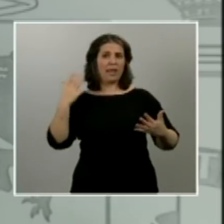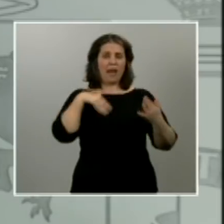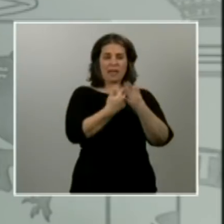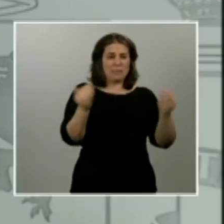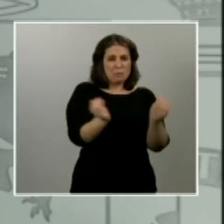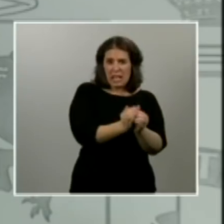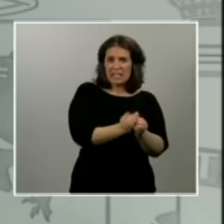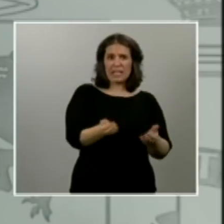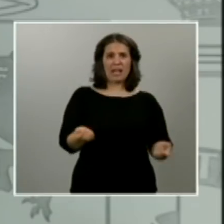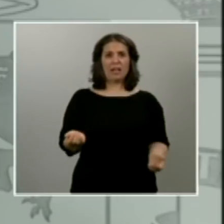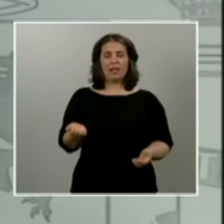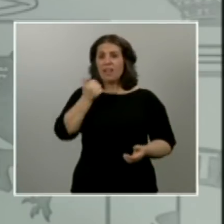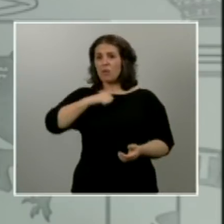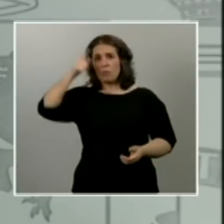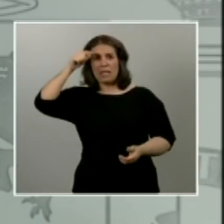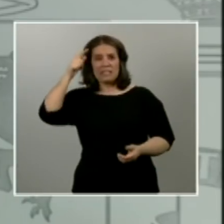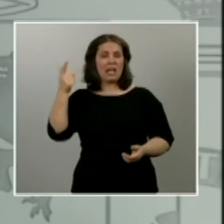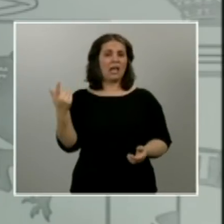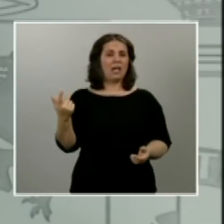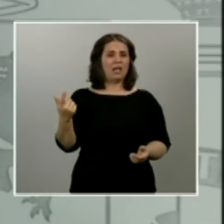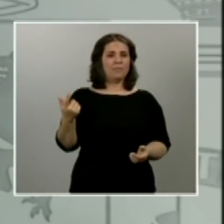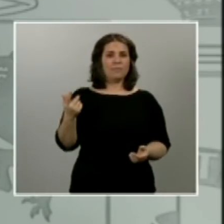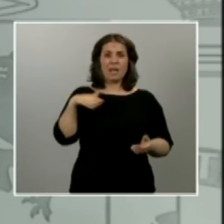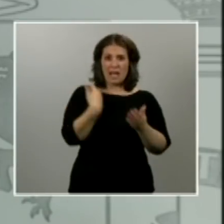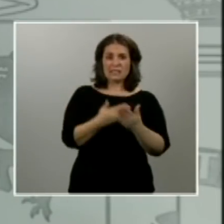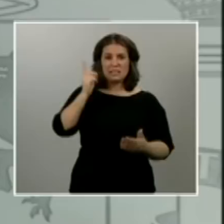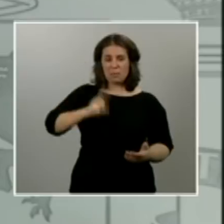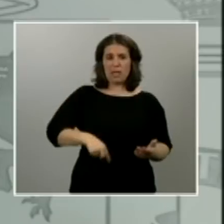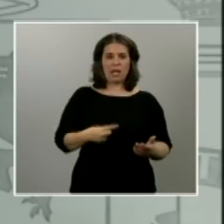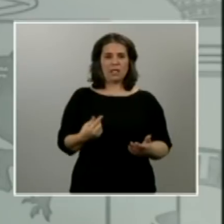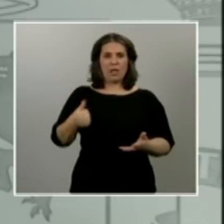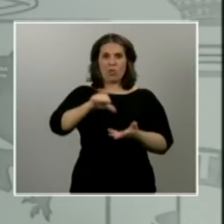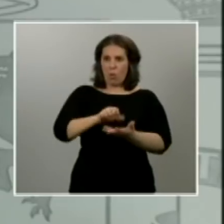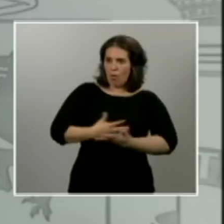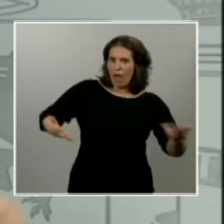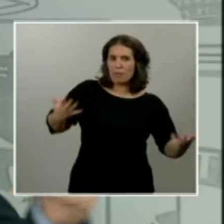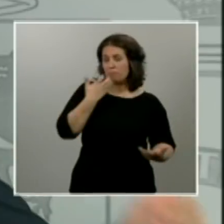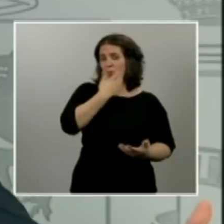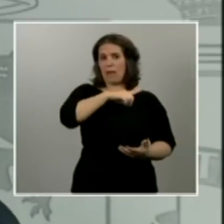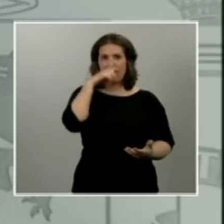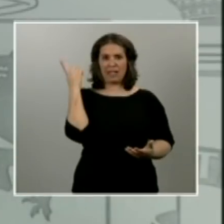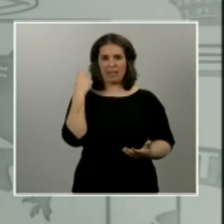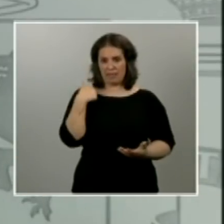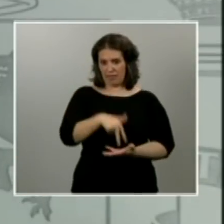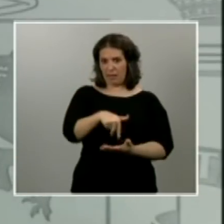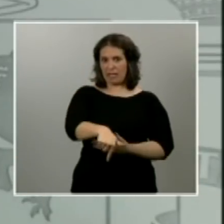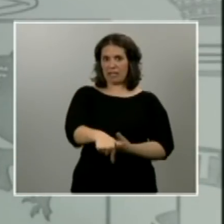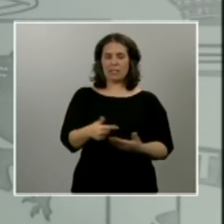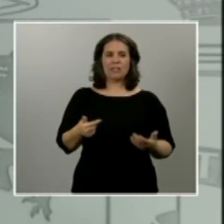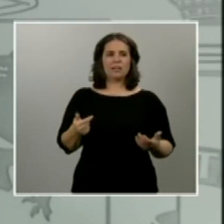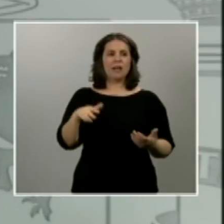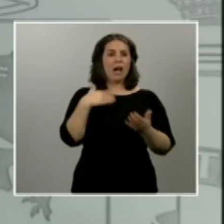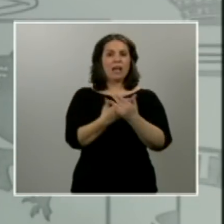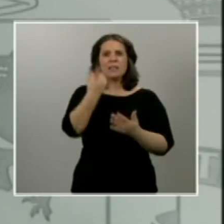autónomas de Ceuta y Melilla, o también desde la gran ciudad, como es Madrid, en donde me hallo, hasta el pequeño municipio, el más